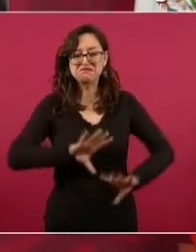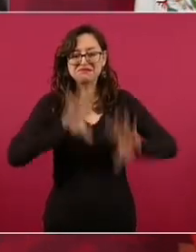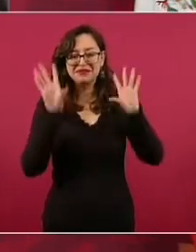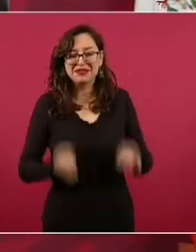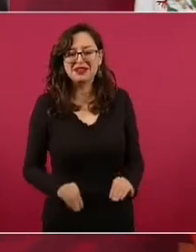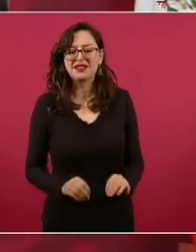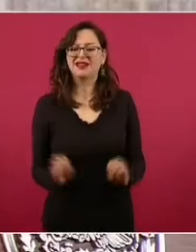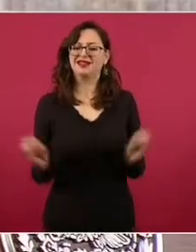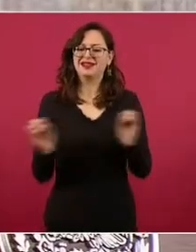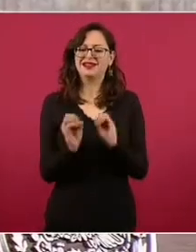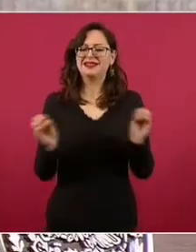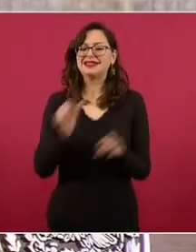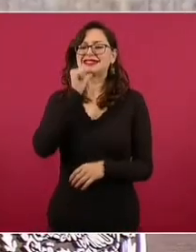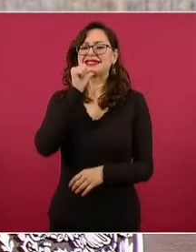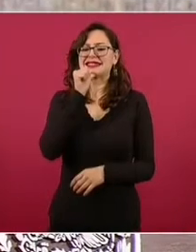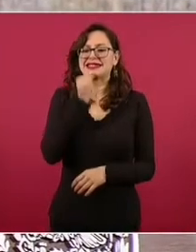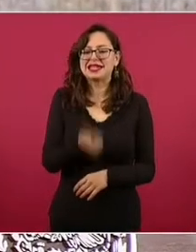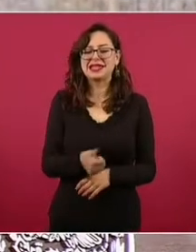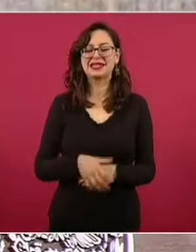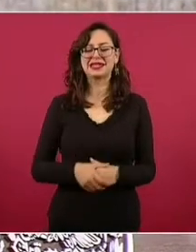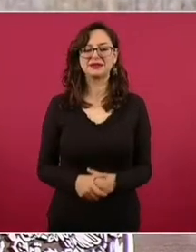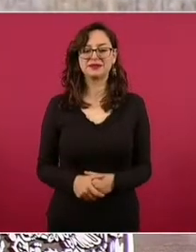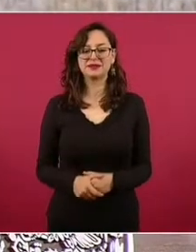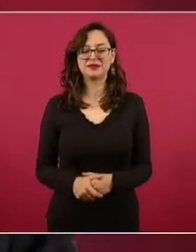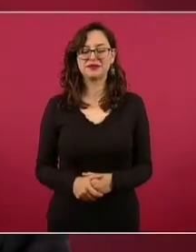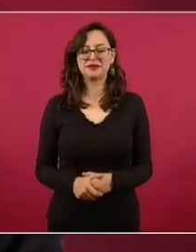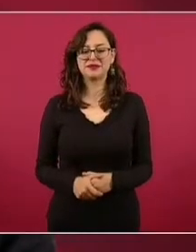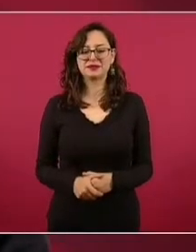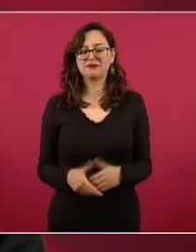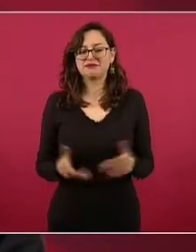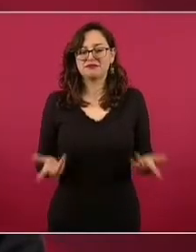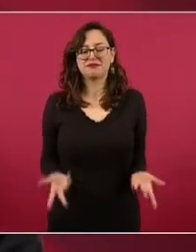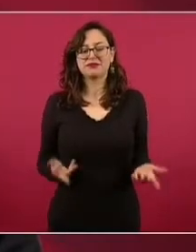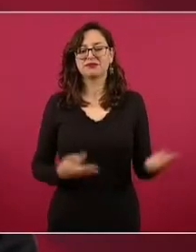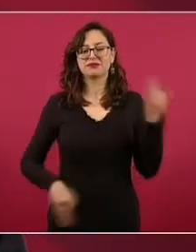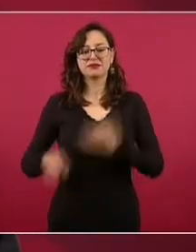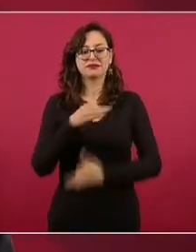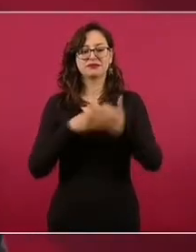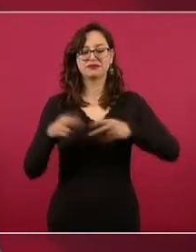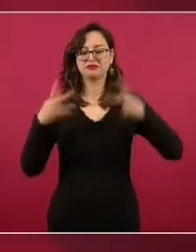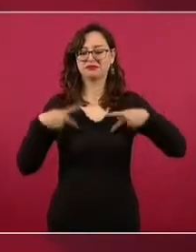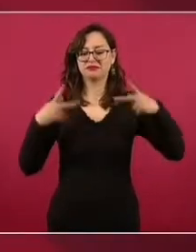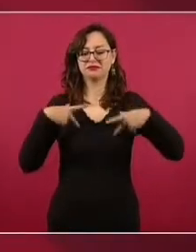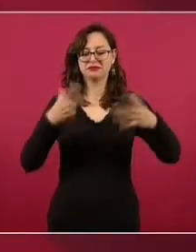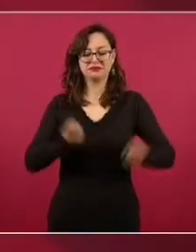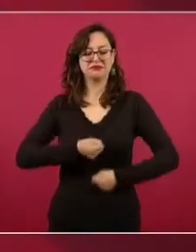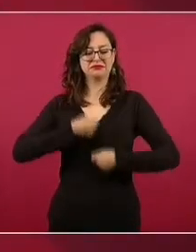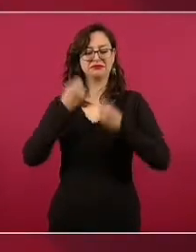dejarlo ya a clarear, que todo mundo se exprese, se manifieste.